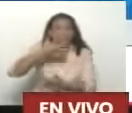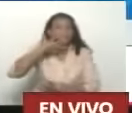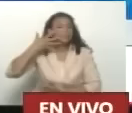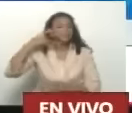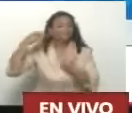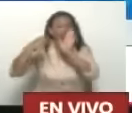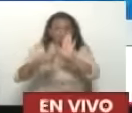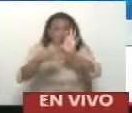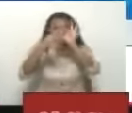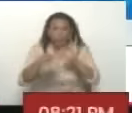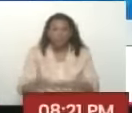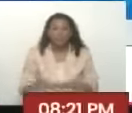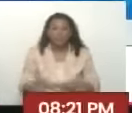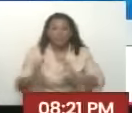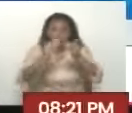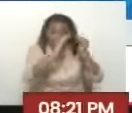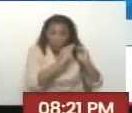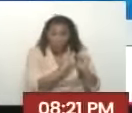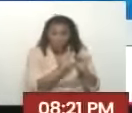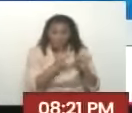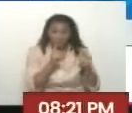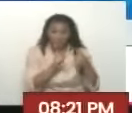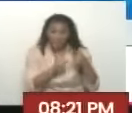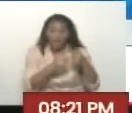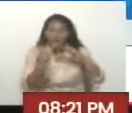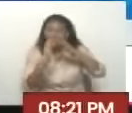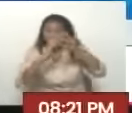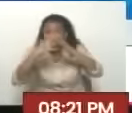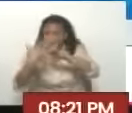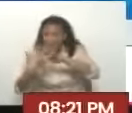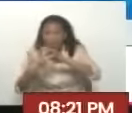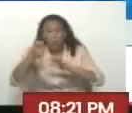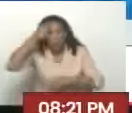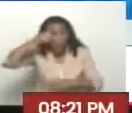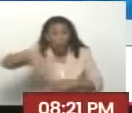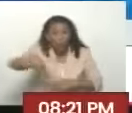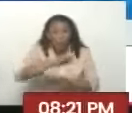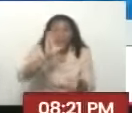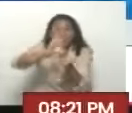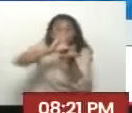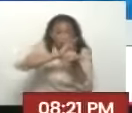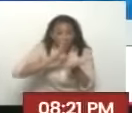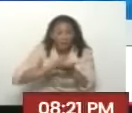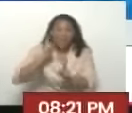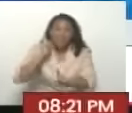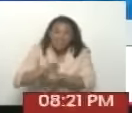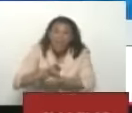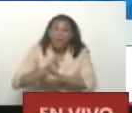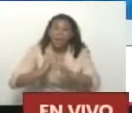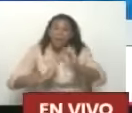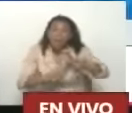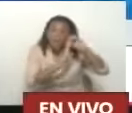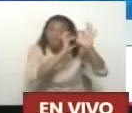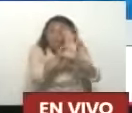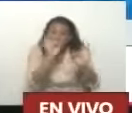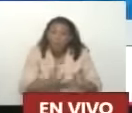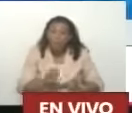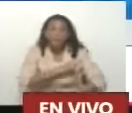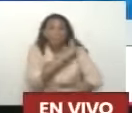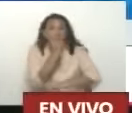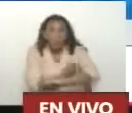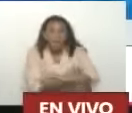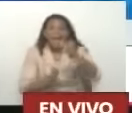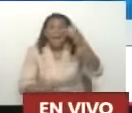sentido Las comunidades Barrios Pueblos Y ciudades Deben contar Con los mecanismos Y el poder